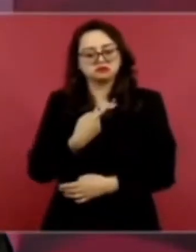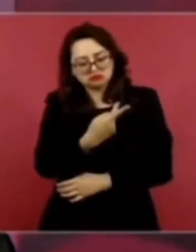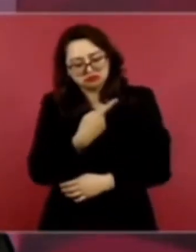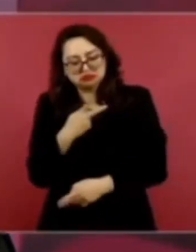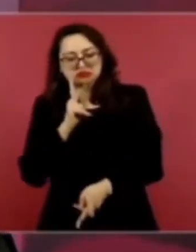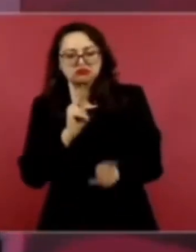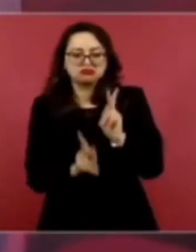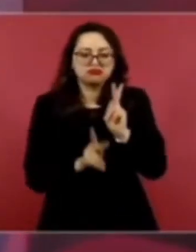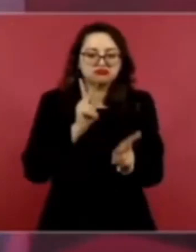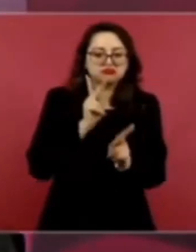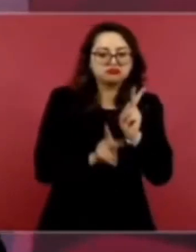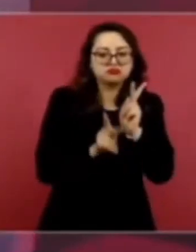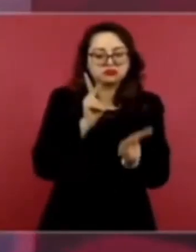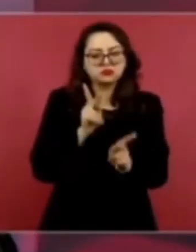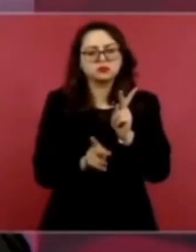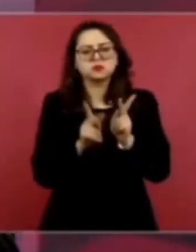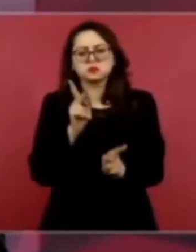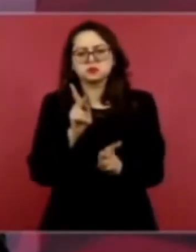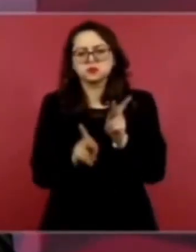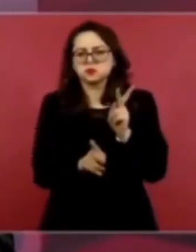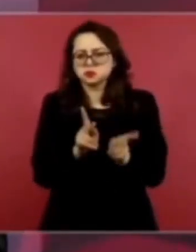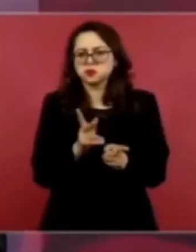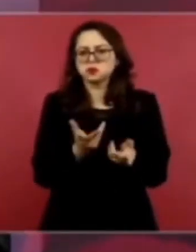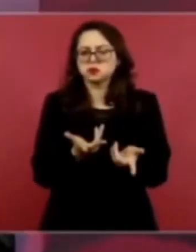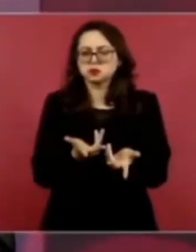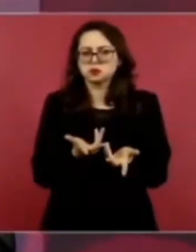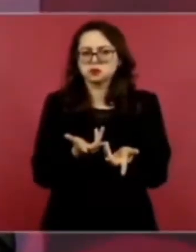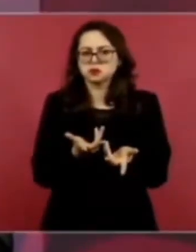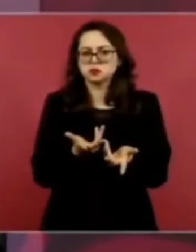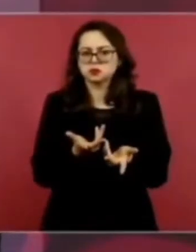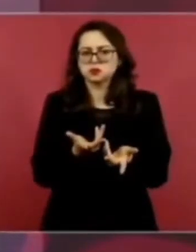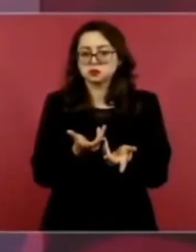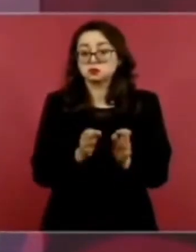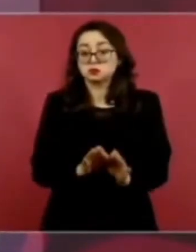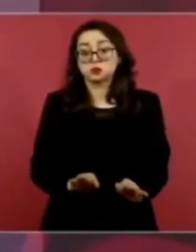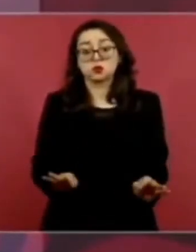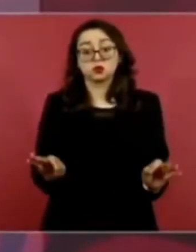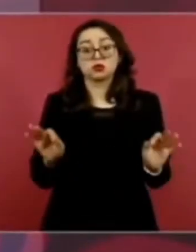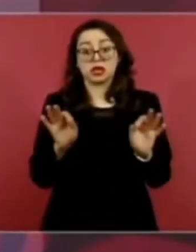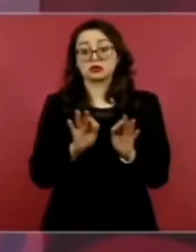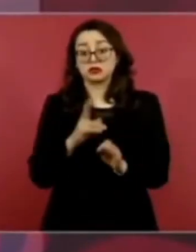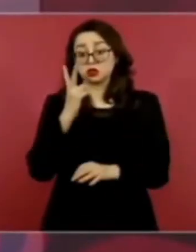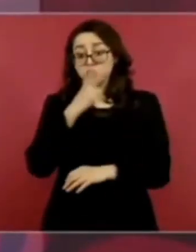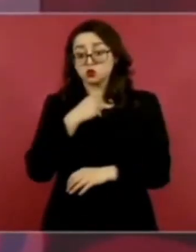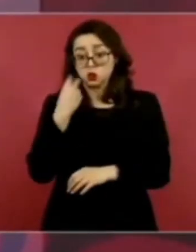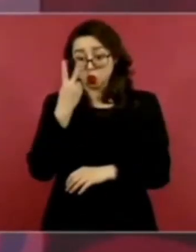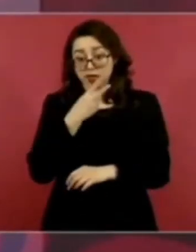fue una plática importante, como de dos horas.